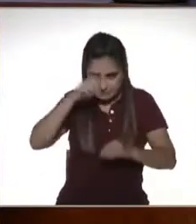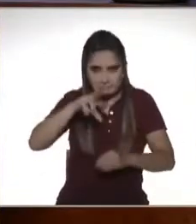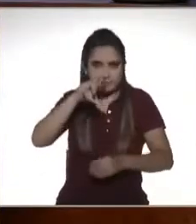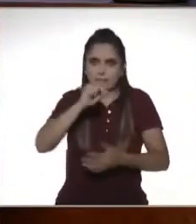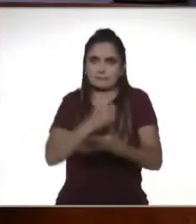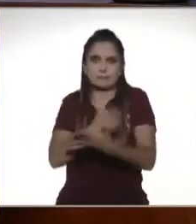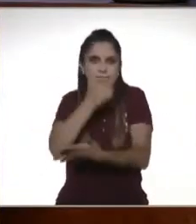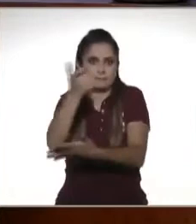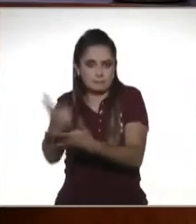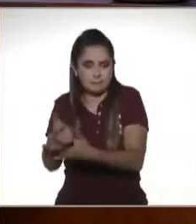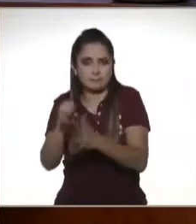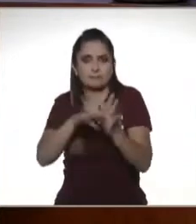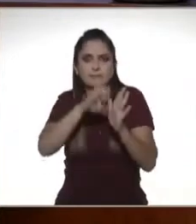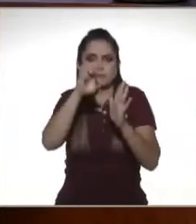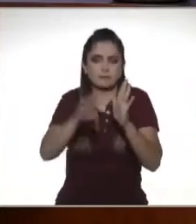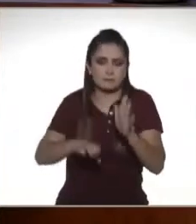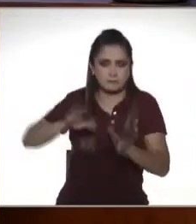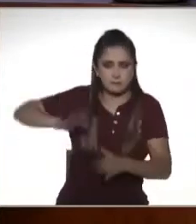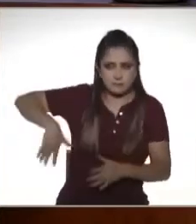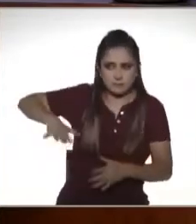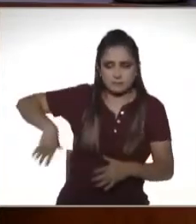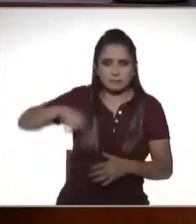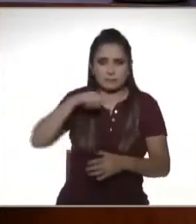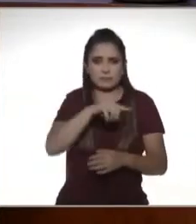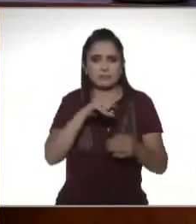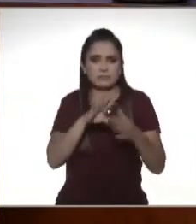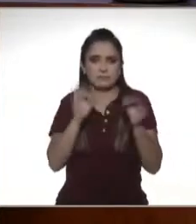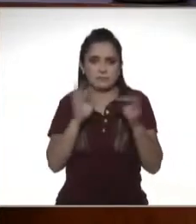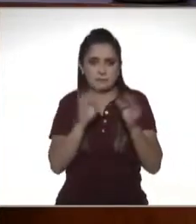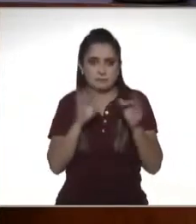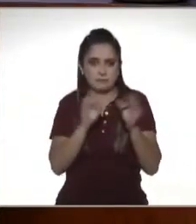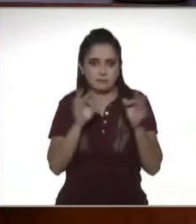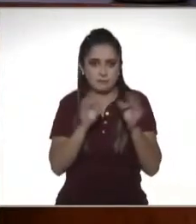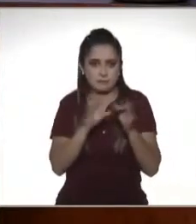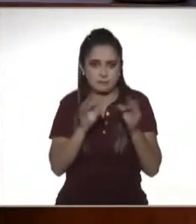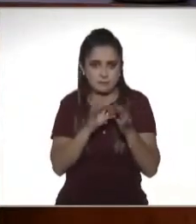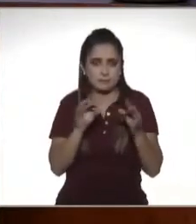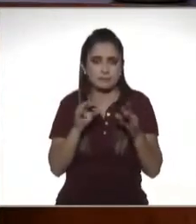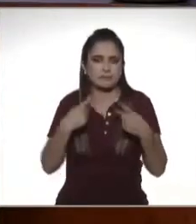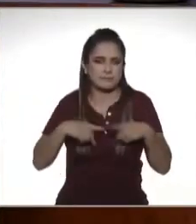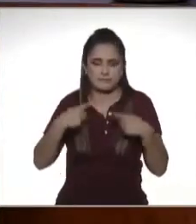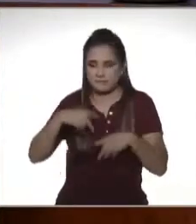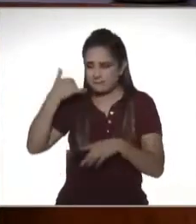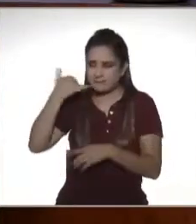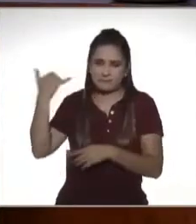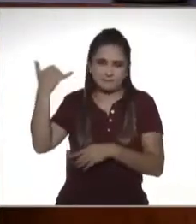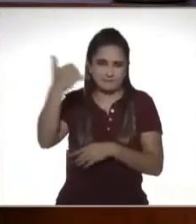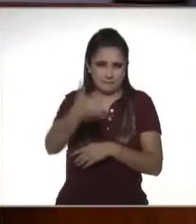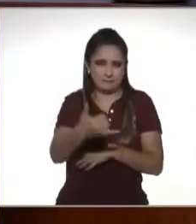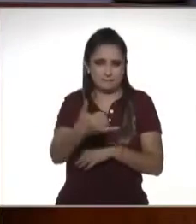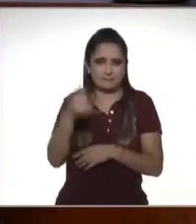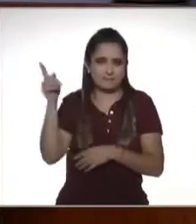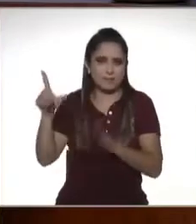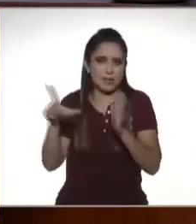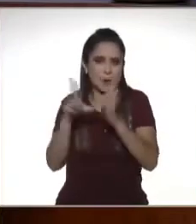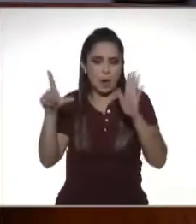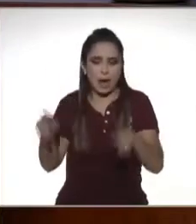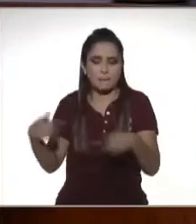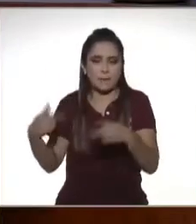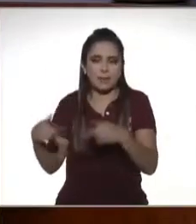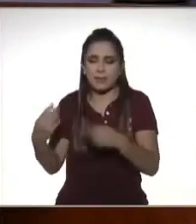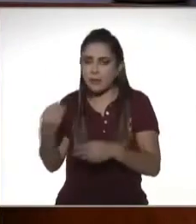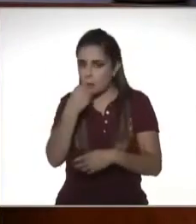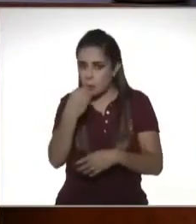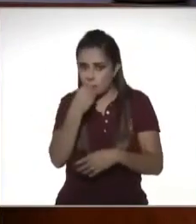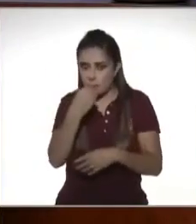en el caso por ejemplo que mencionaban hace rato de la persona que se comunicó hablando de un lugar donde venden comida